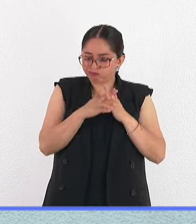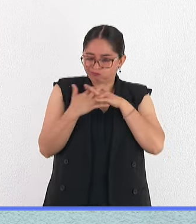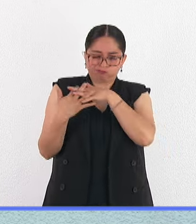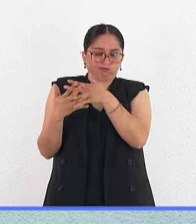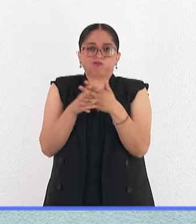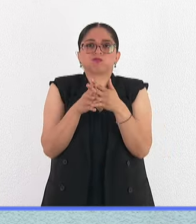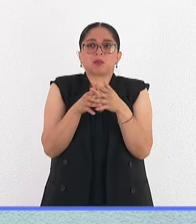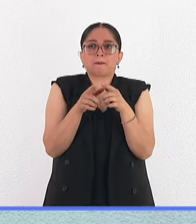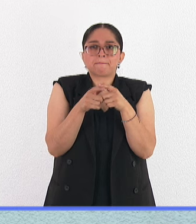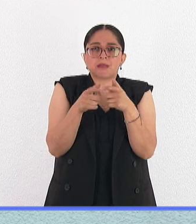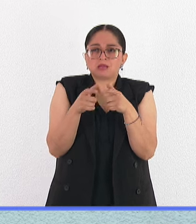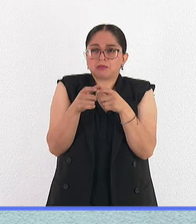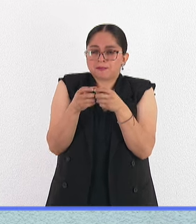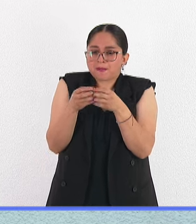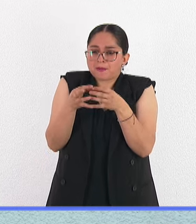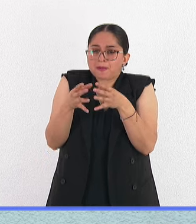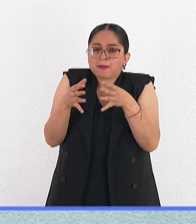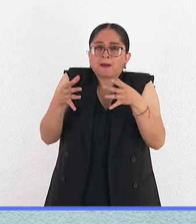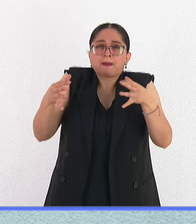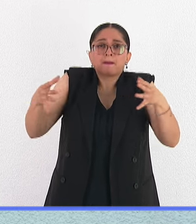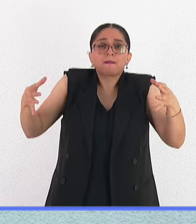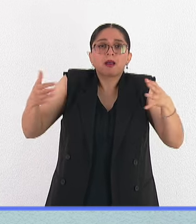y crezcan sin control.